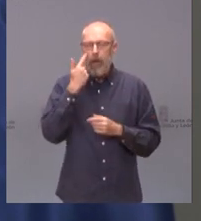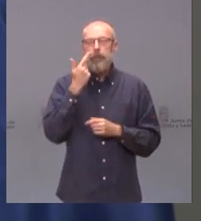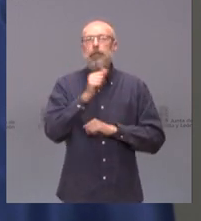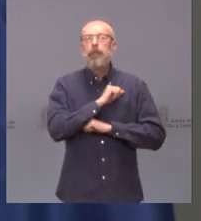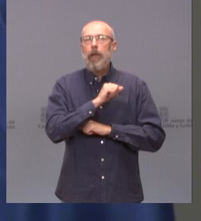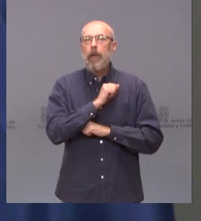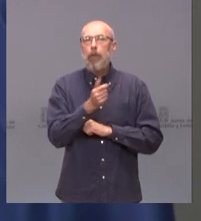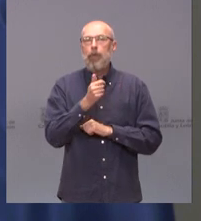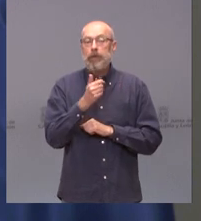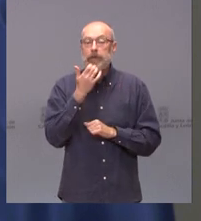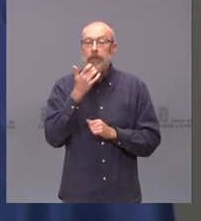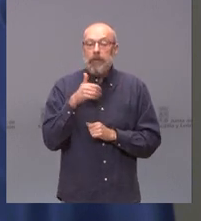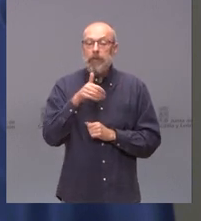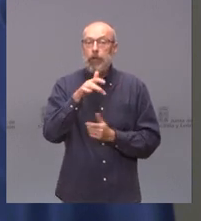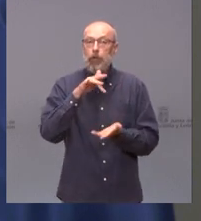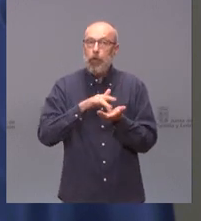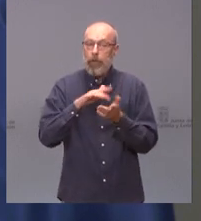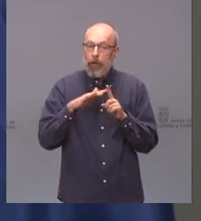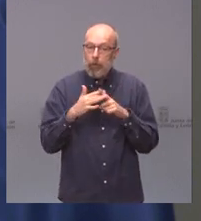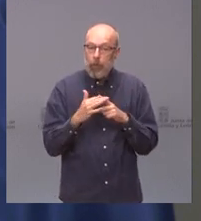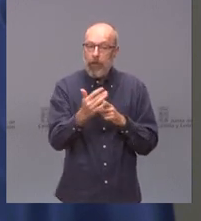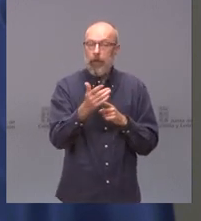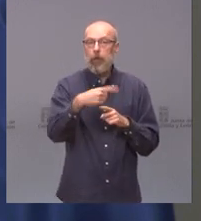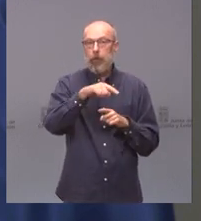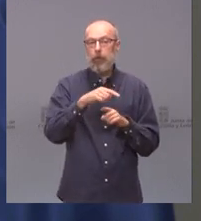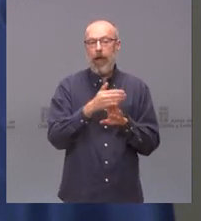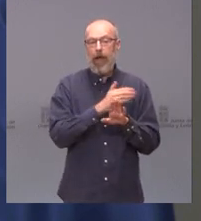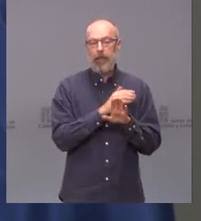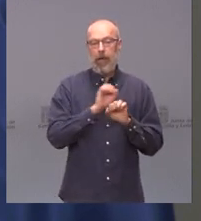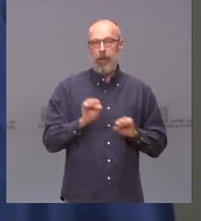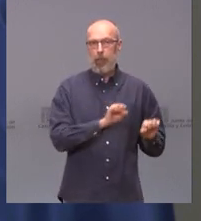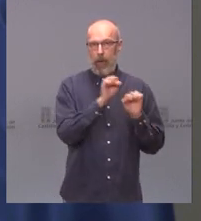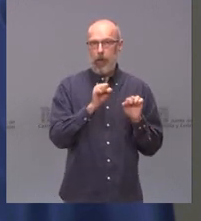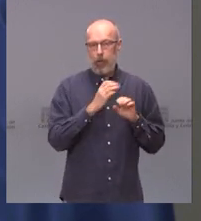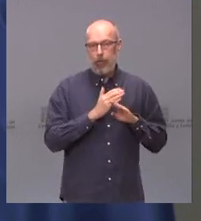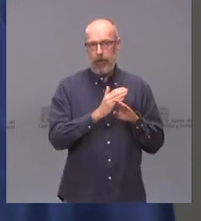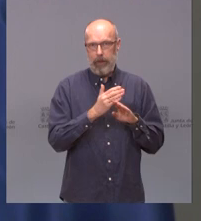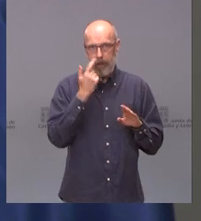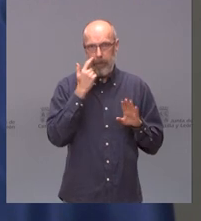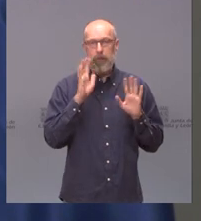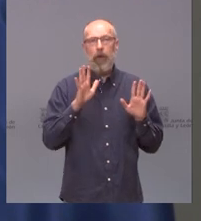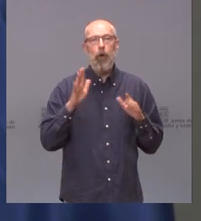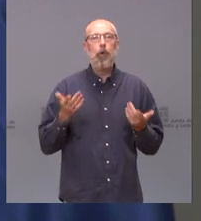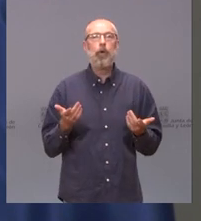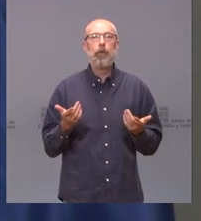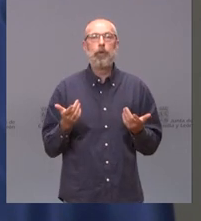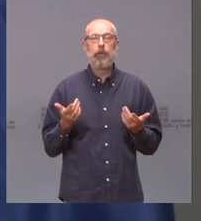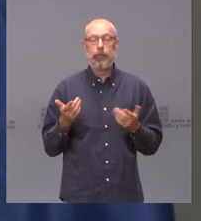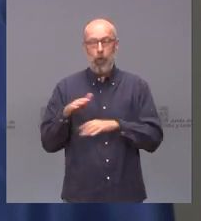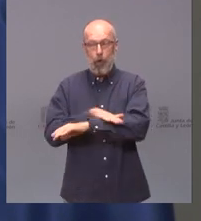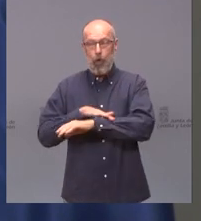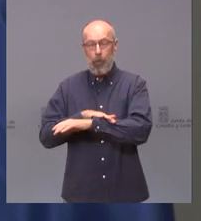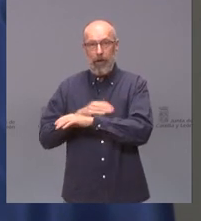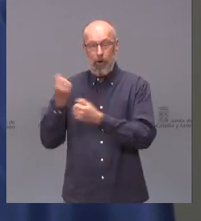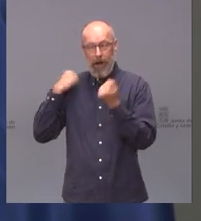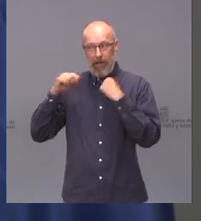que si llega ese momento nosotros hayamos conseguido un nivel de inmunización suficiente, pero la actitud del gobierno a